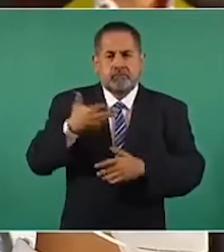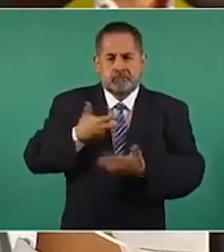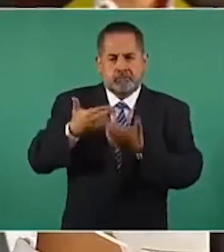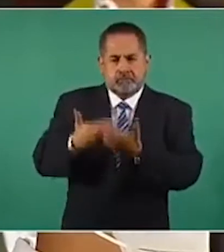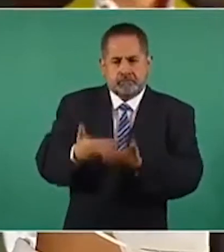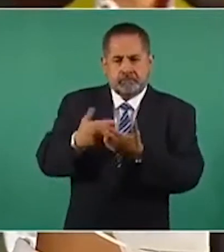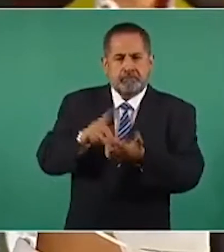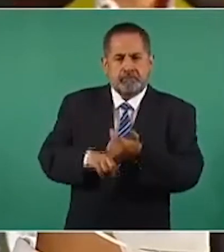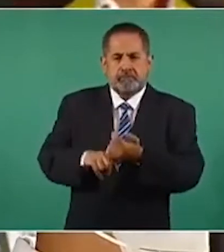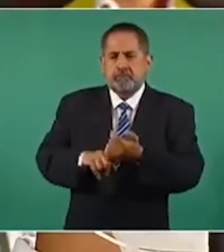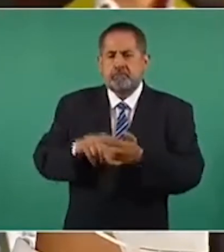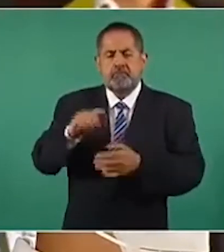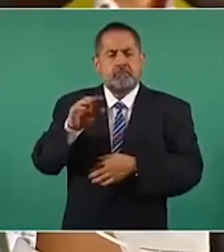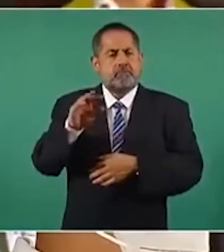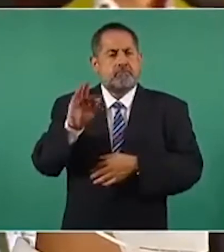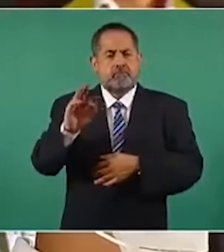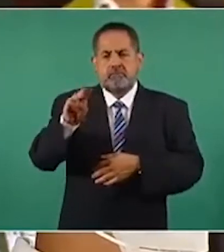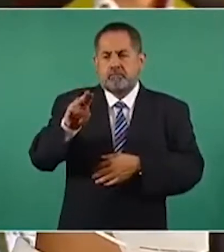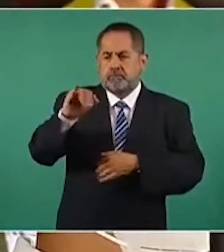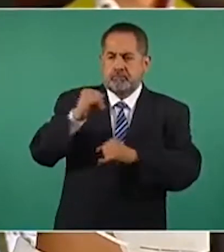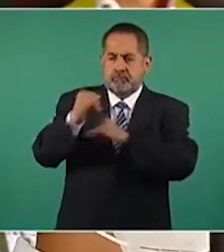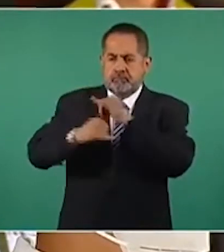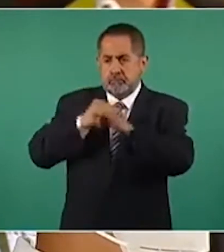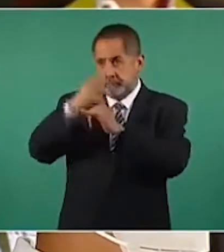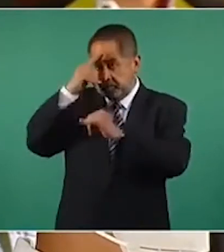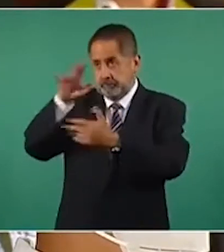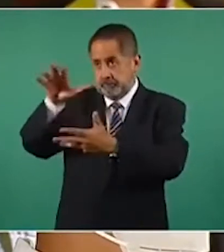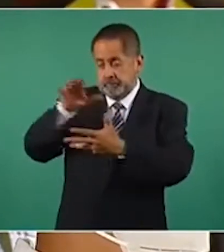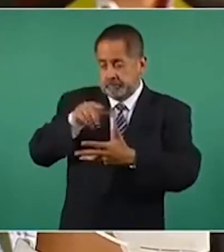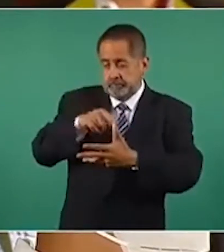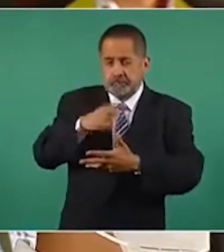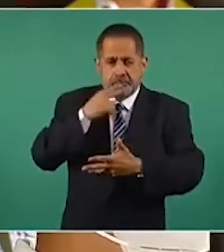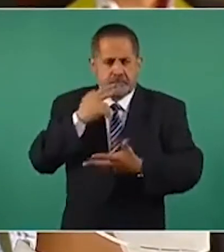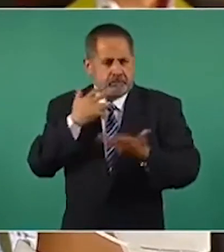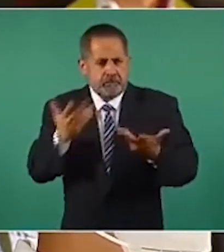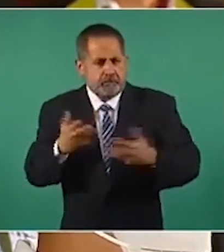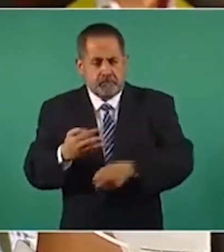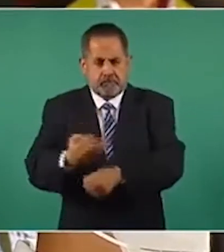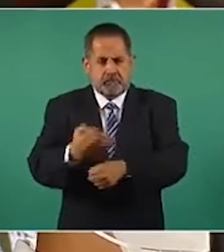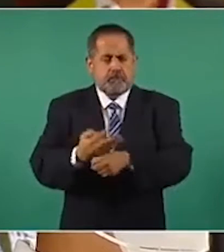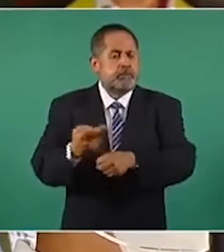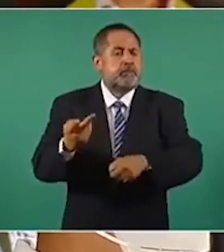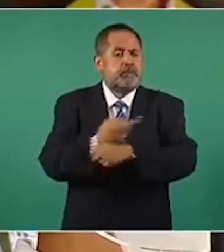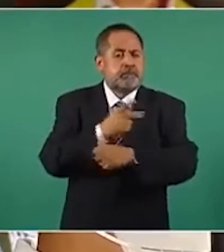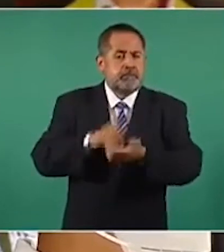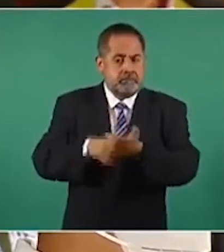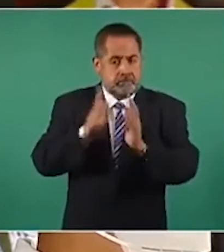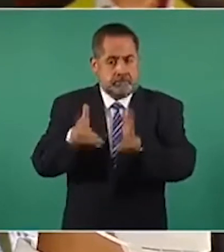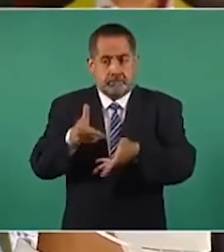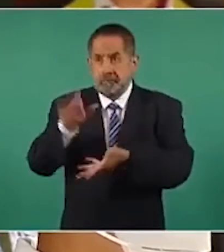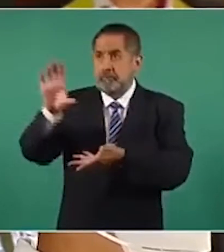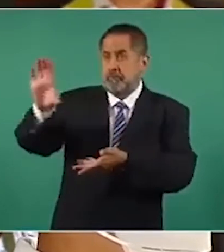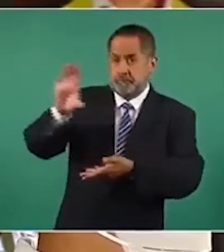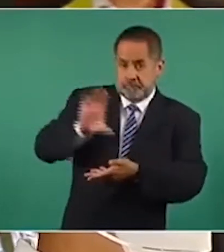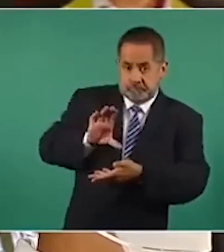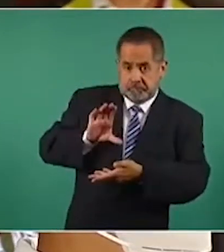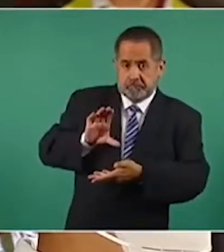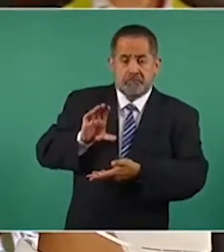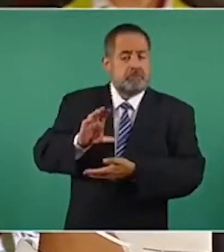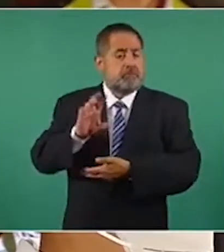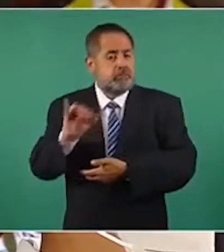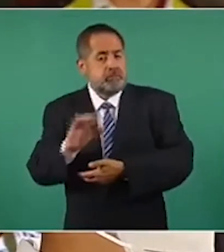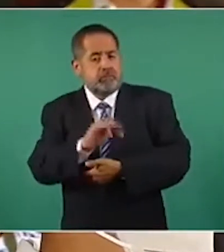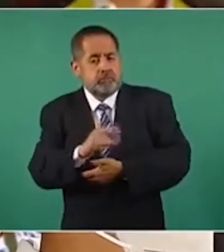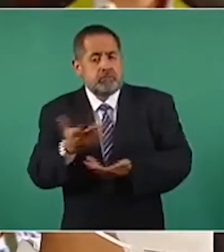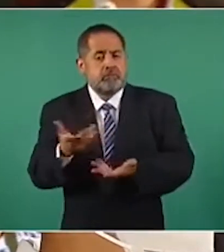Fondo Monetario Internacional para México. La pregunta es, ¿cuál es la situación actual? Si ya se recibieron, si la intención